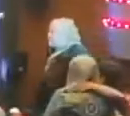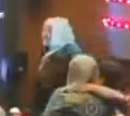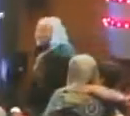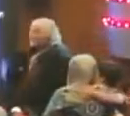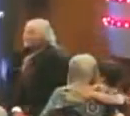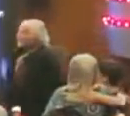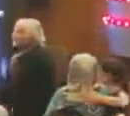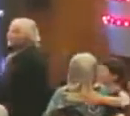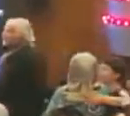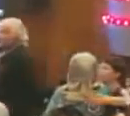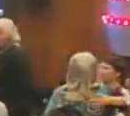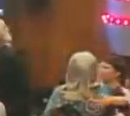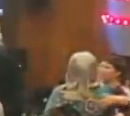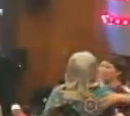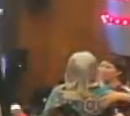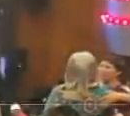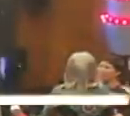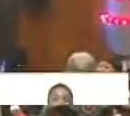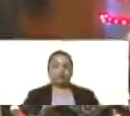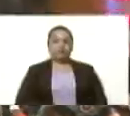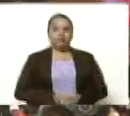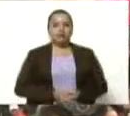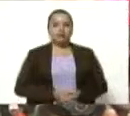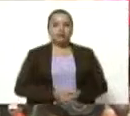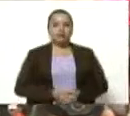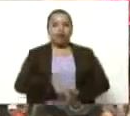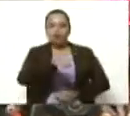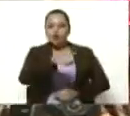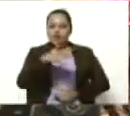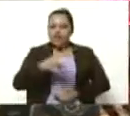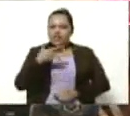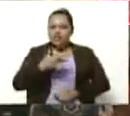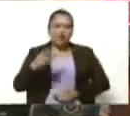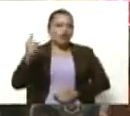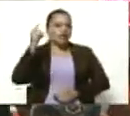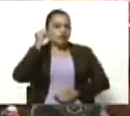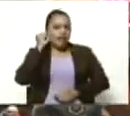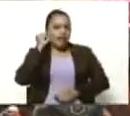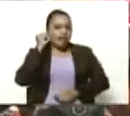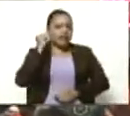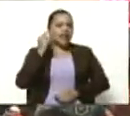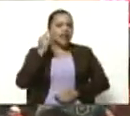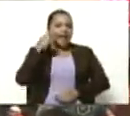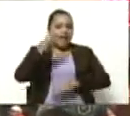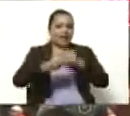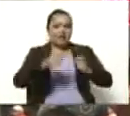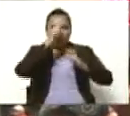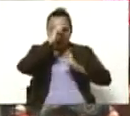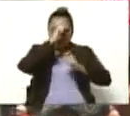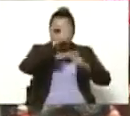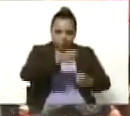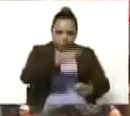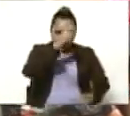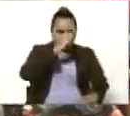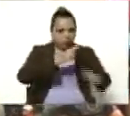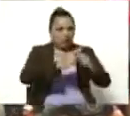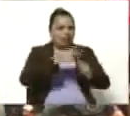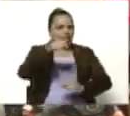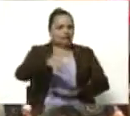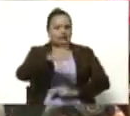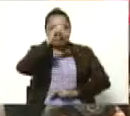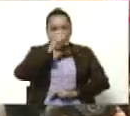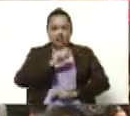Ana María, ¿qué se siente ser uno, mujer, y dos, ser la homenajeada? En este año, donde